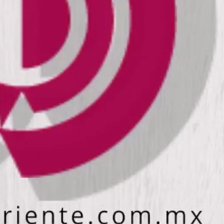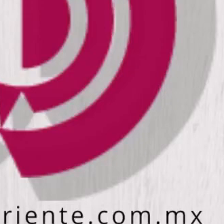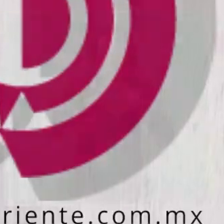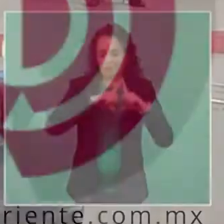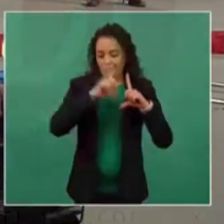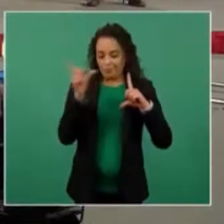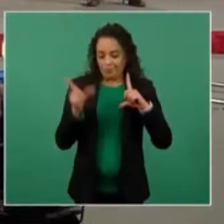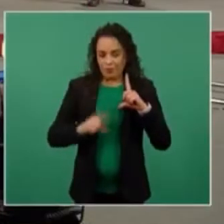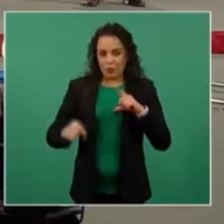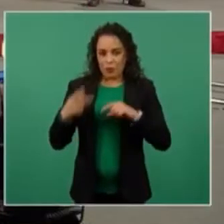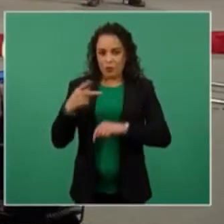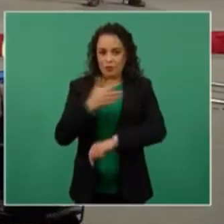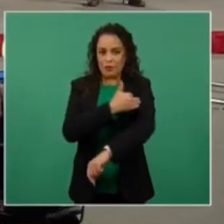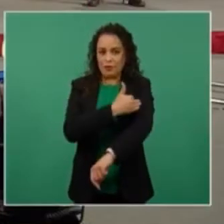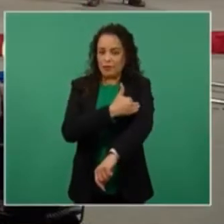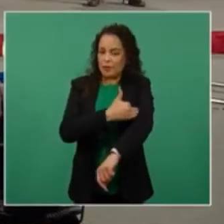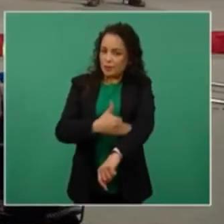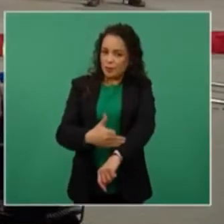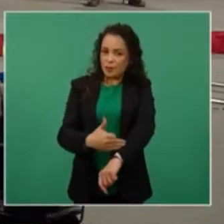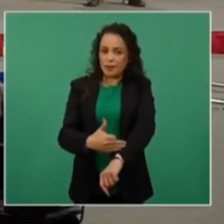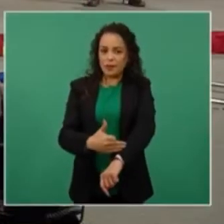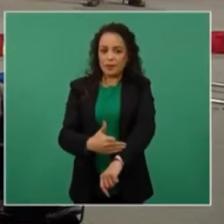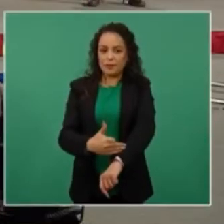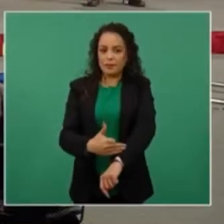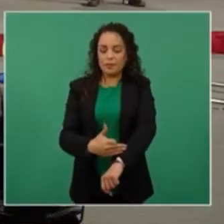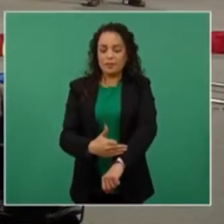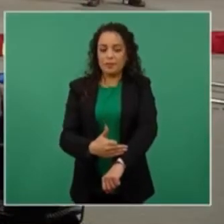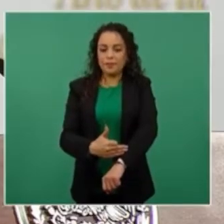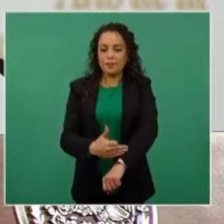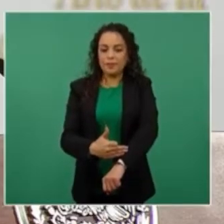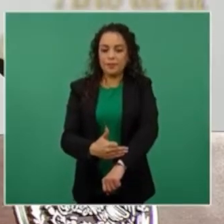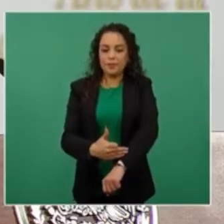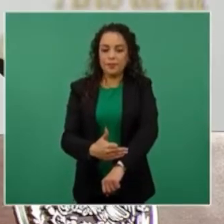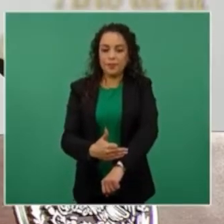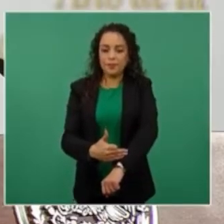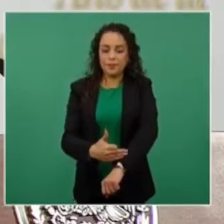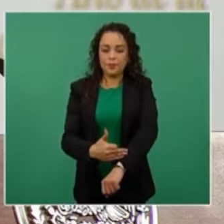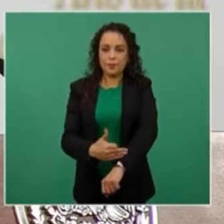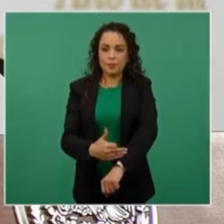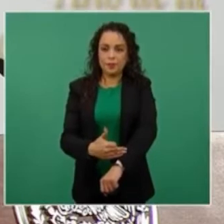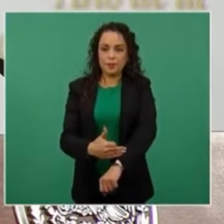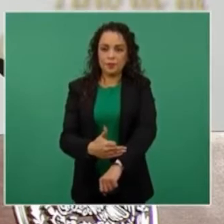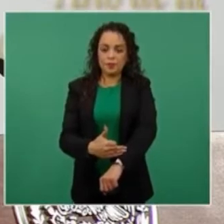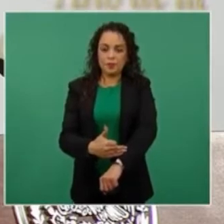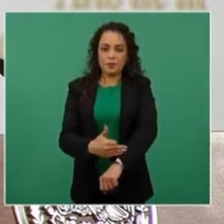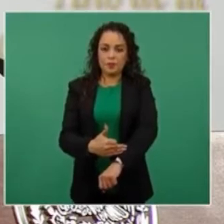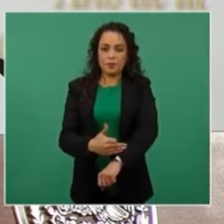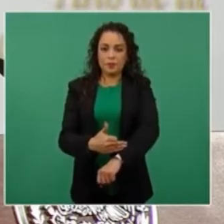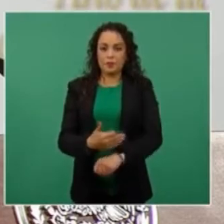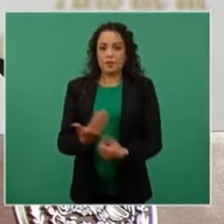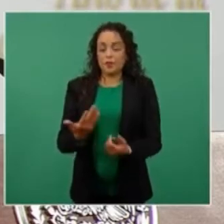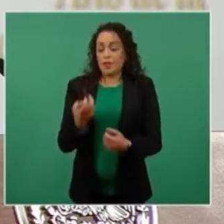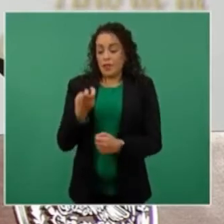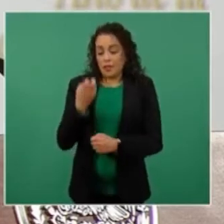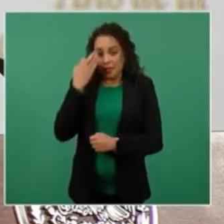Para que esta Navidad